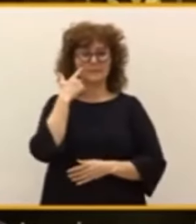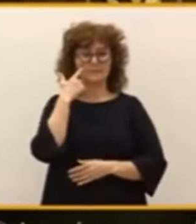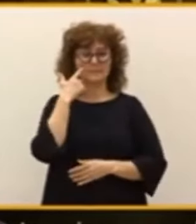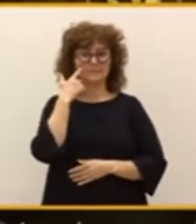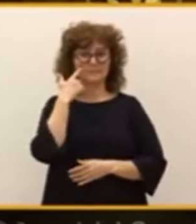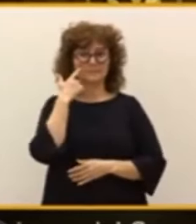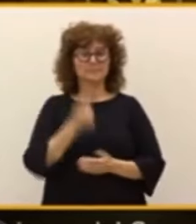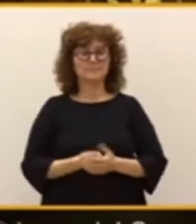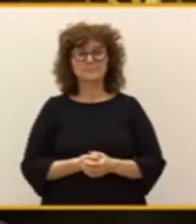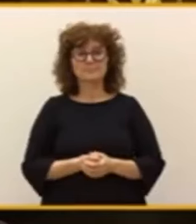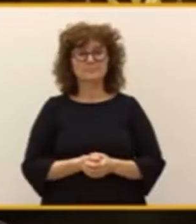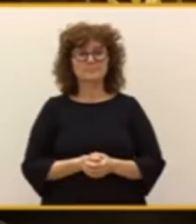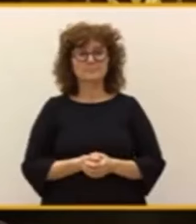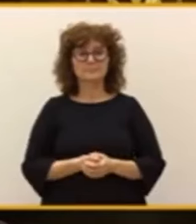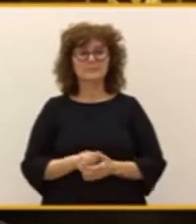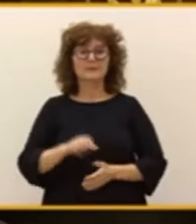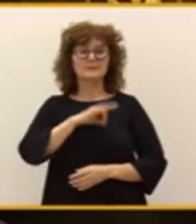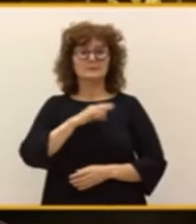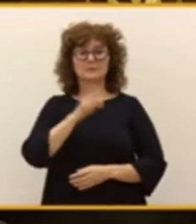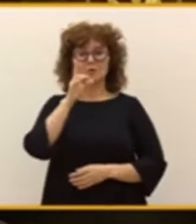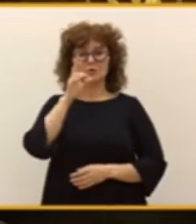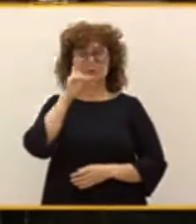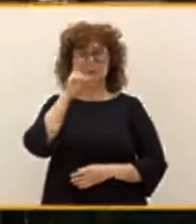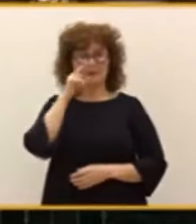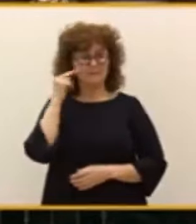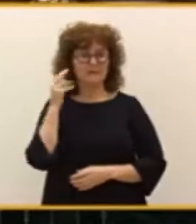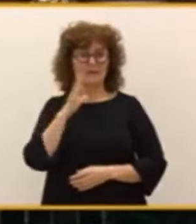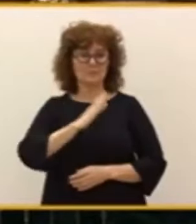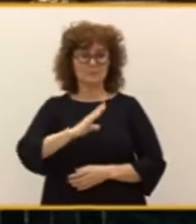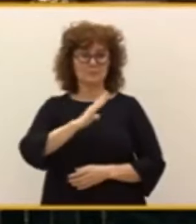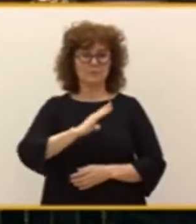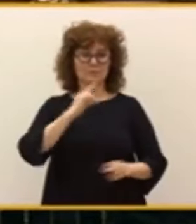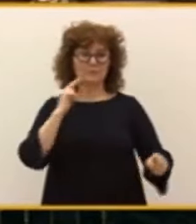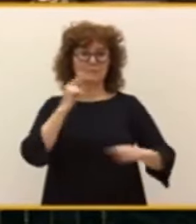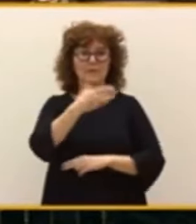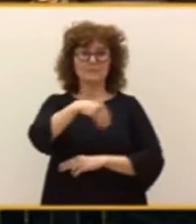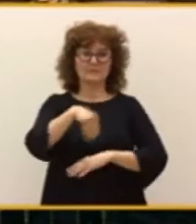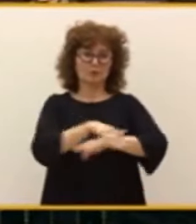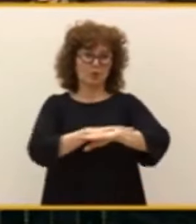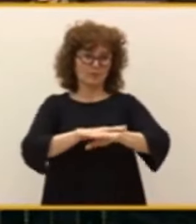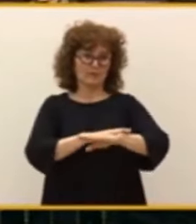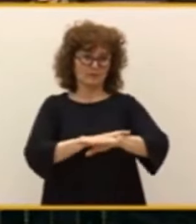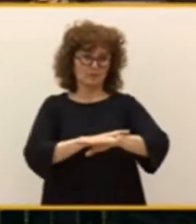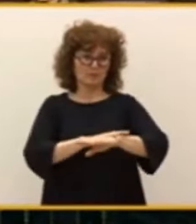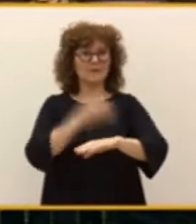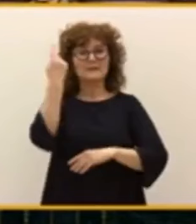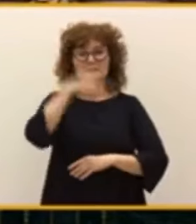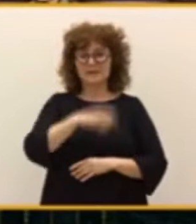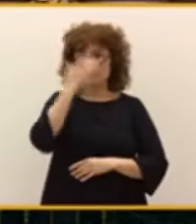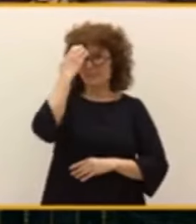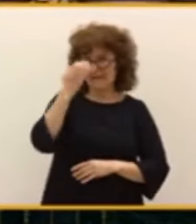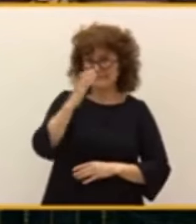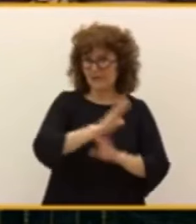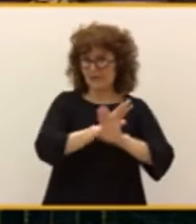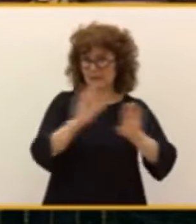¿usted cree...? Señora Bascal, le ruego que por favor se dirija a Presidente del Gobierno con Presidente del Gobierno. Majestad sabe que está... Lo estoy haciendo